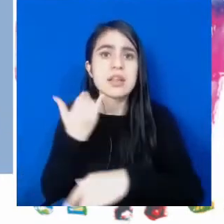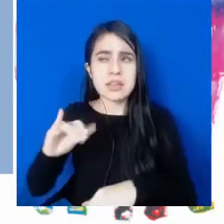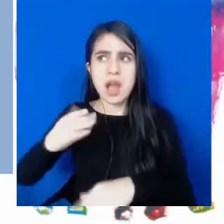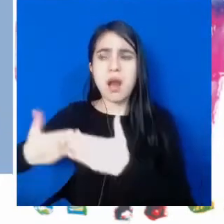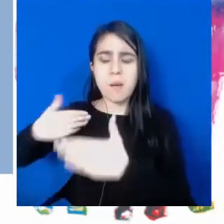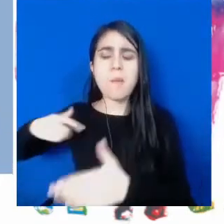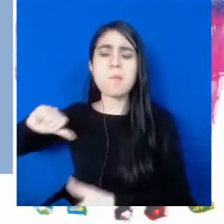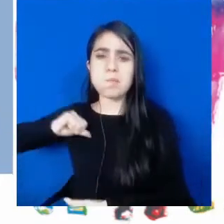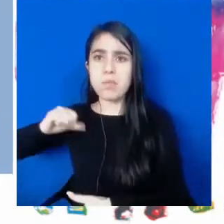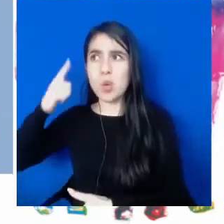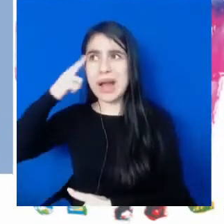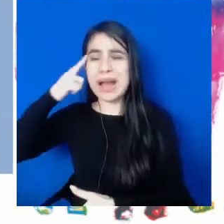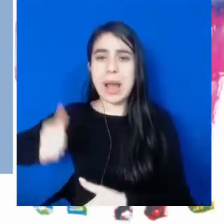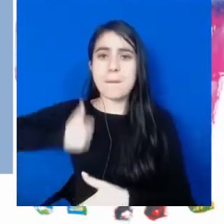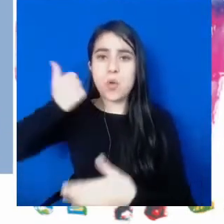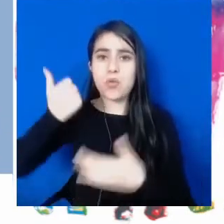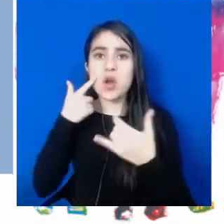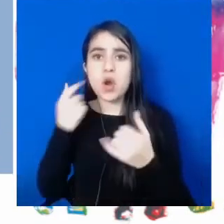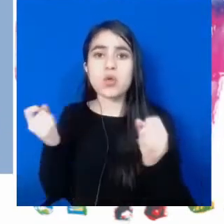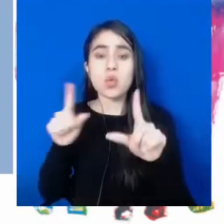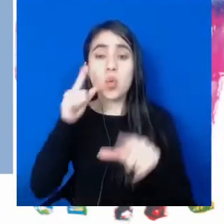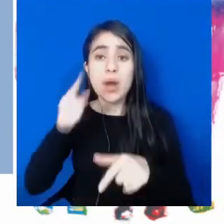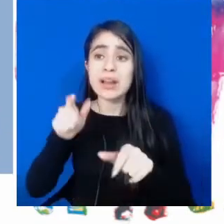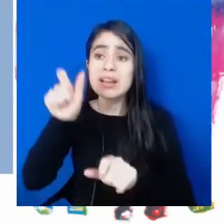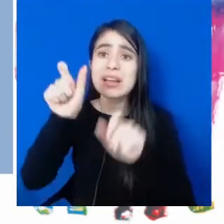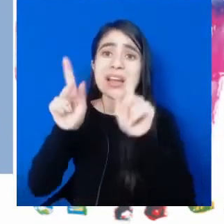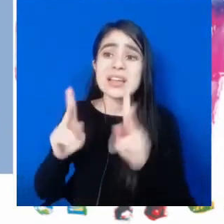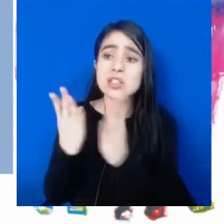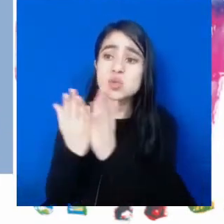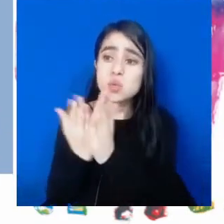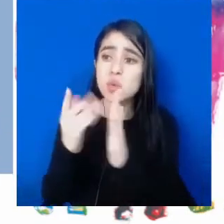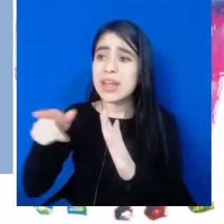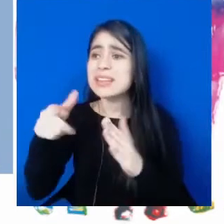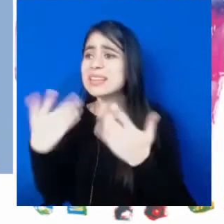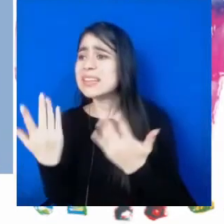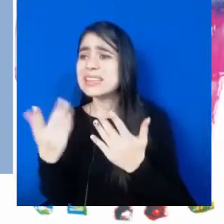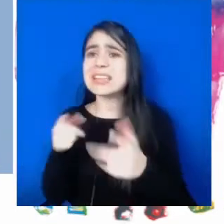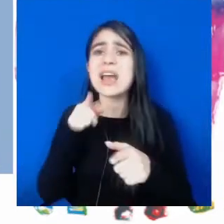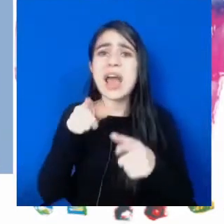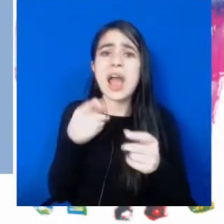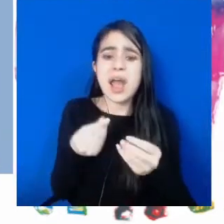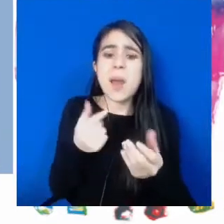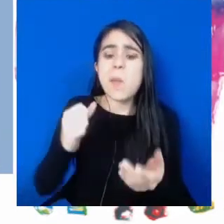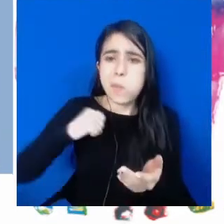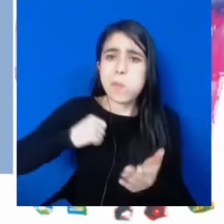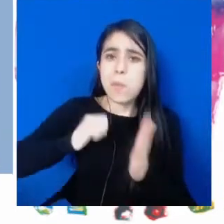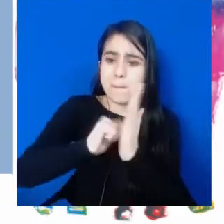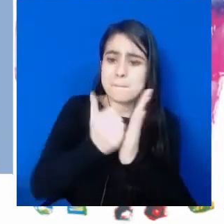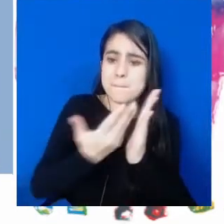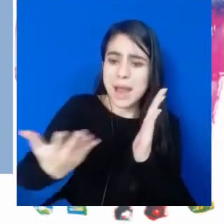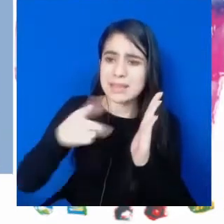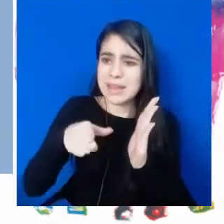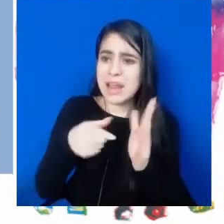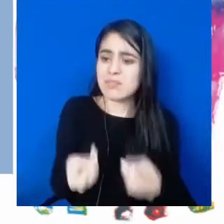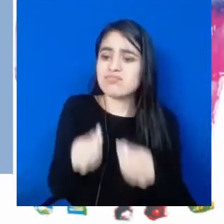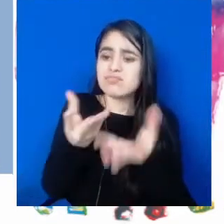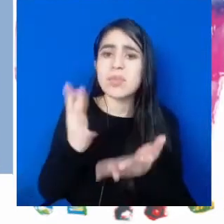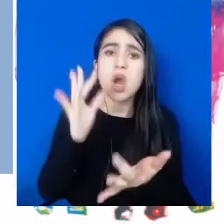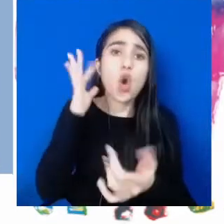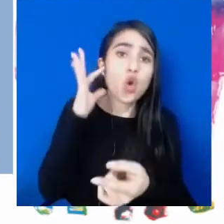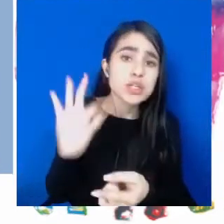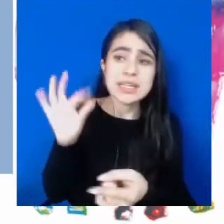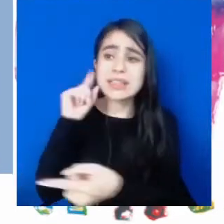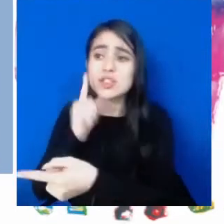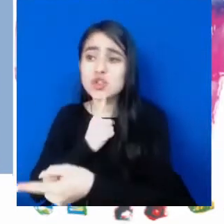que pudimos aprovechar no solamente para cerrar la brecha entre los materiales educativos disponibles para sordos y para